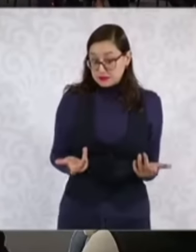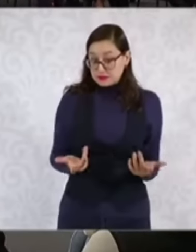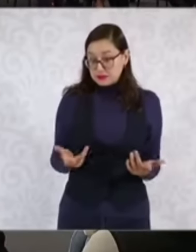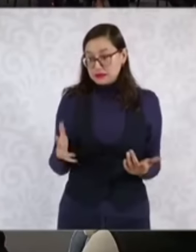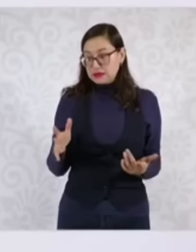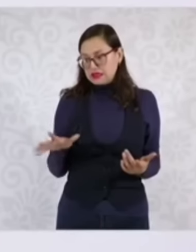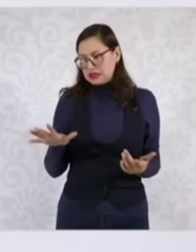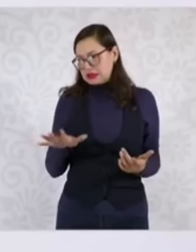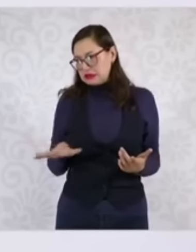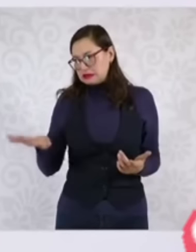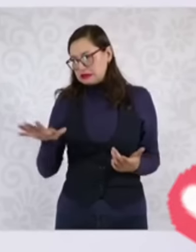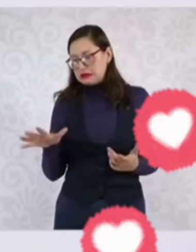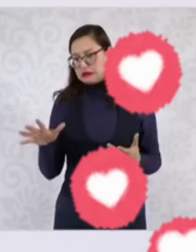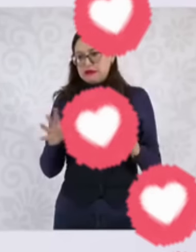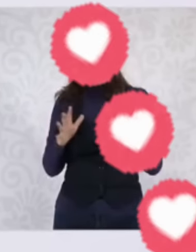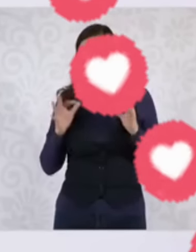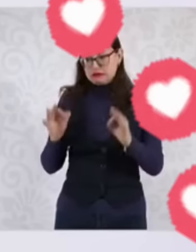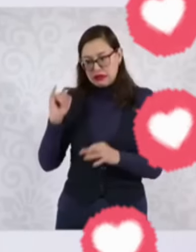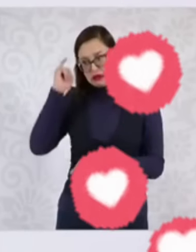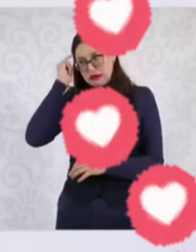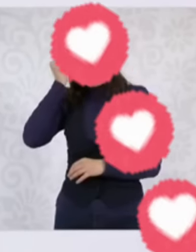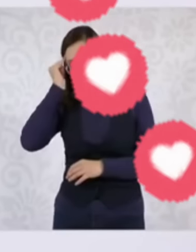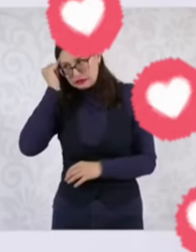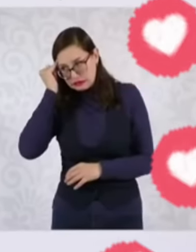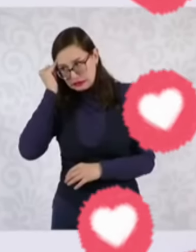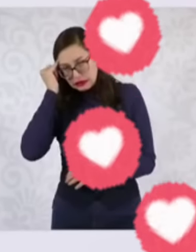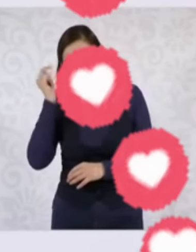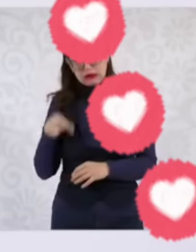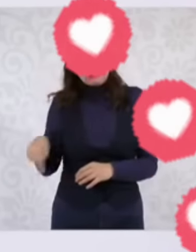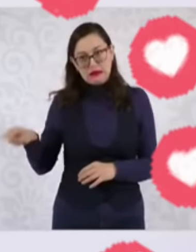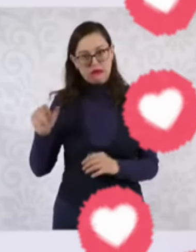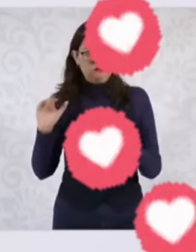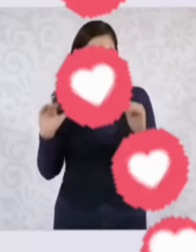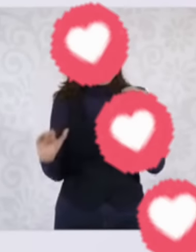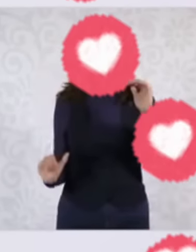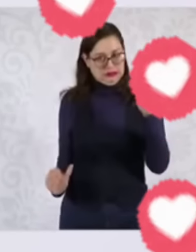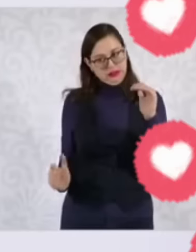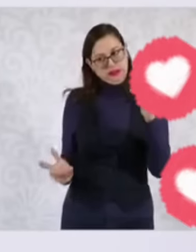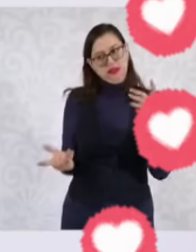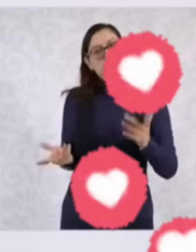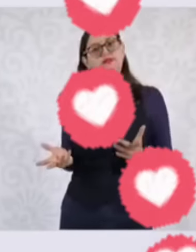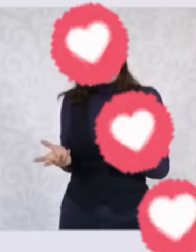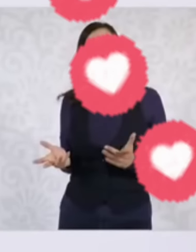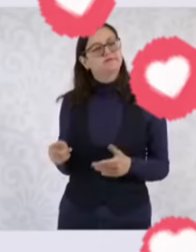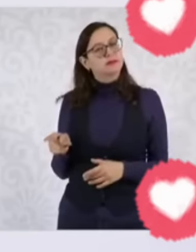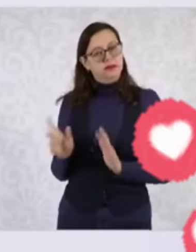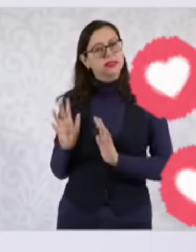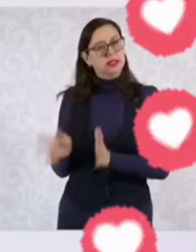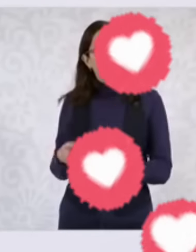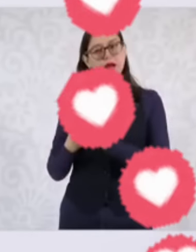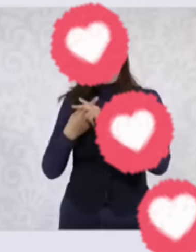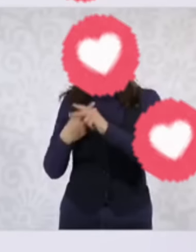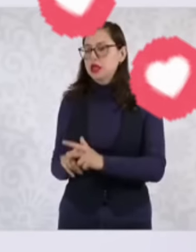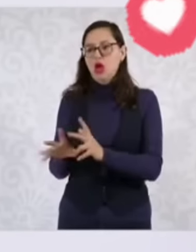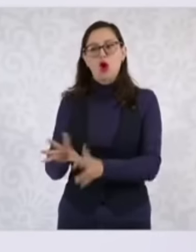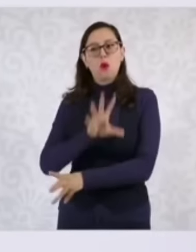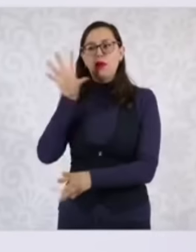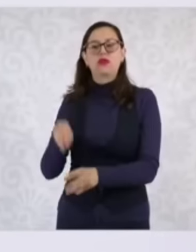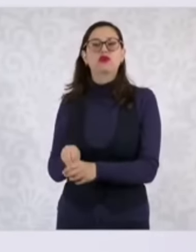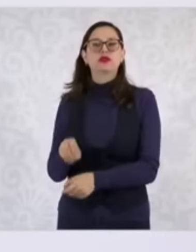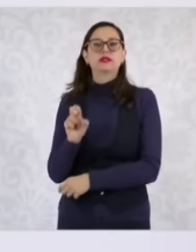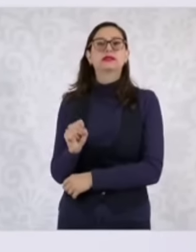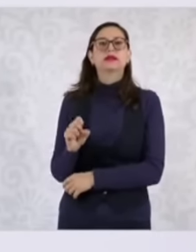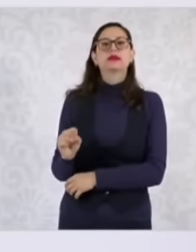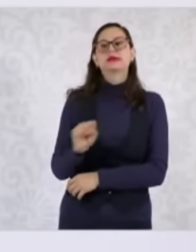originarios, vamos también a iniciar, aquí sí, de manera universal, de 60 a 64 años, a los